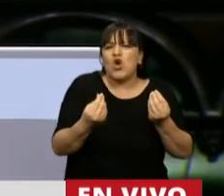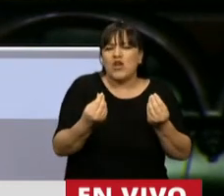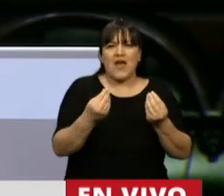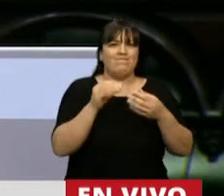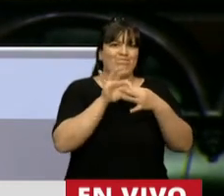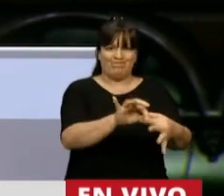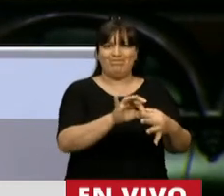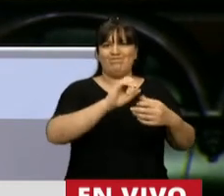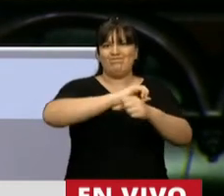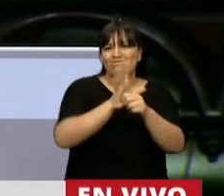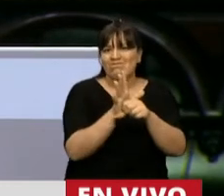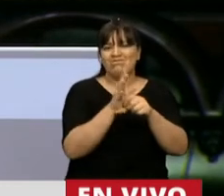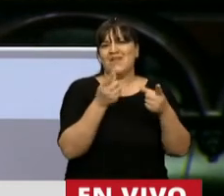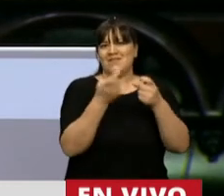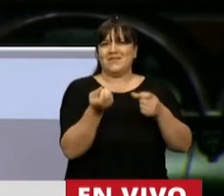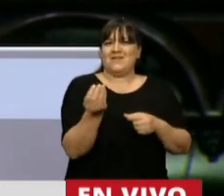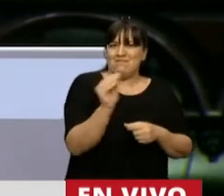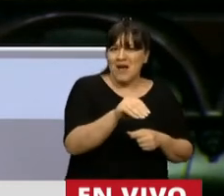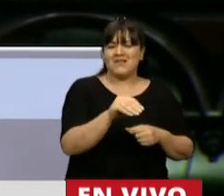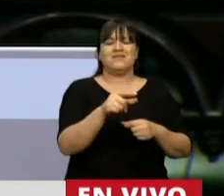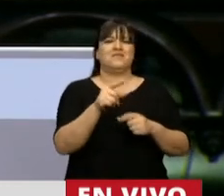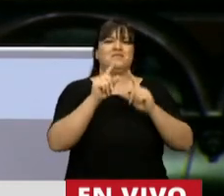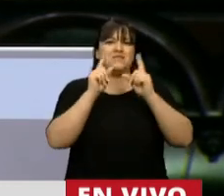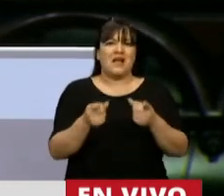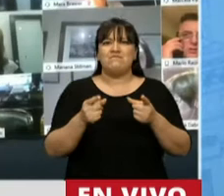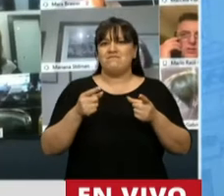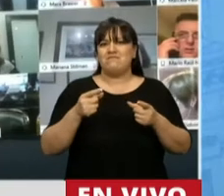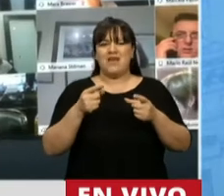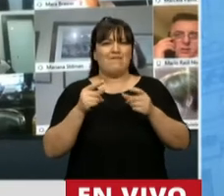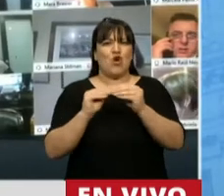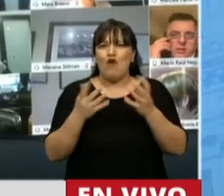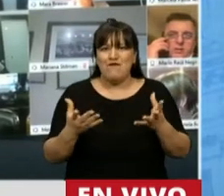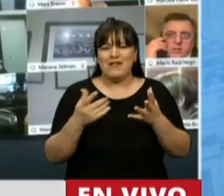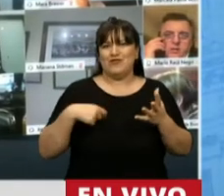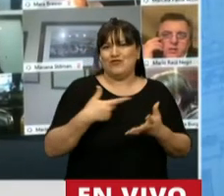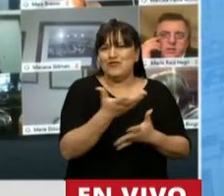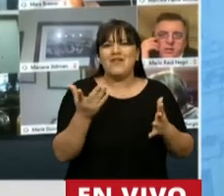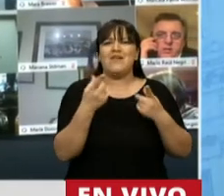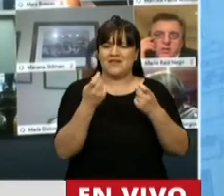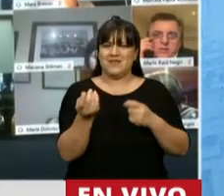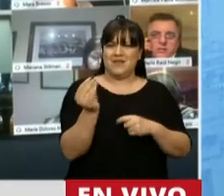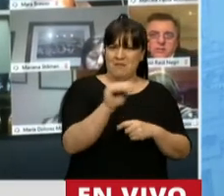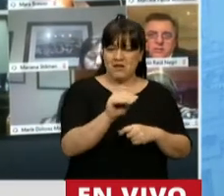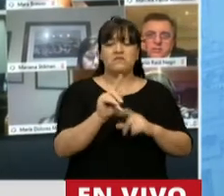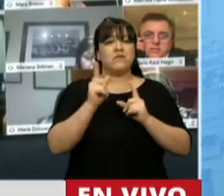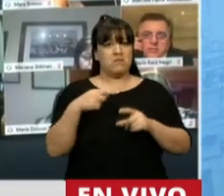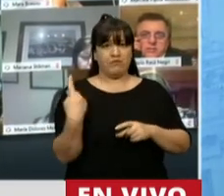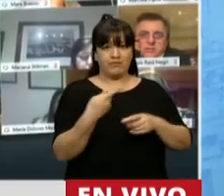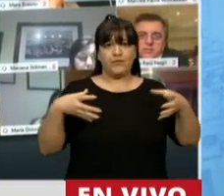y a los temas sociales que acarrea, también pudimos desde la oposición